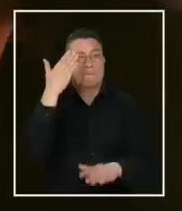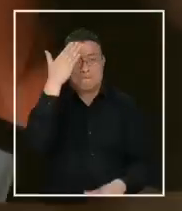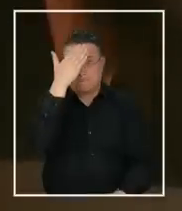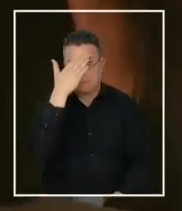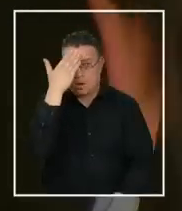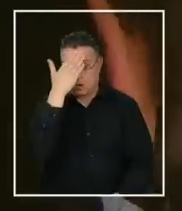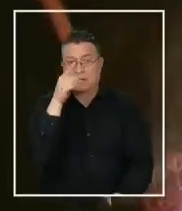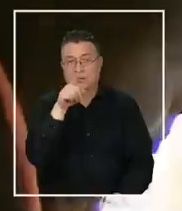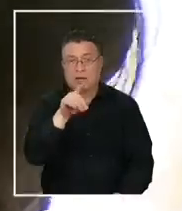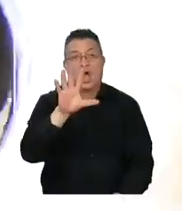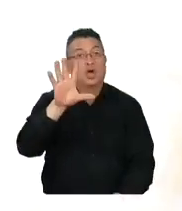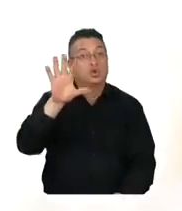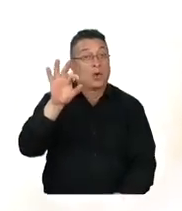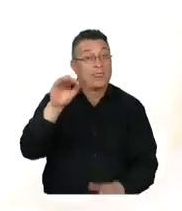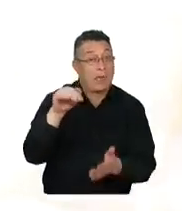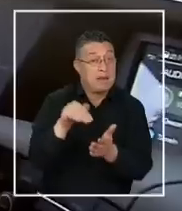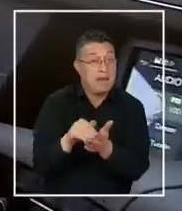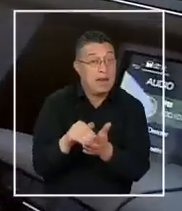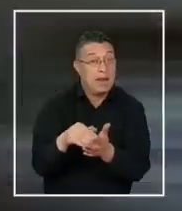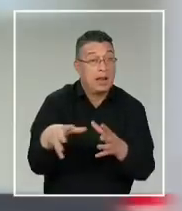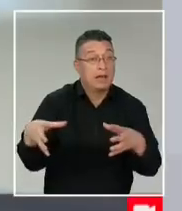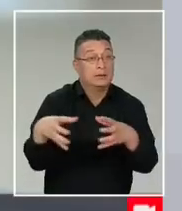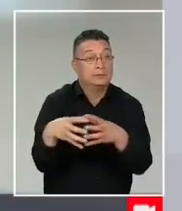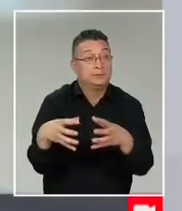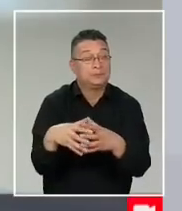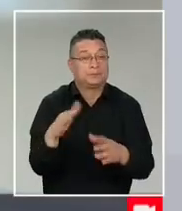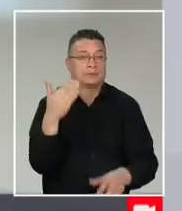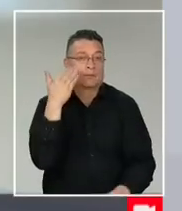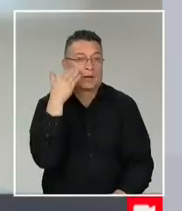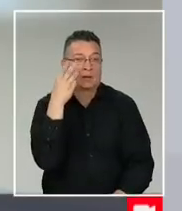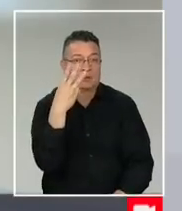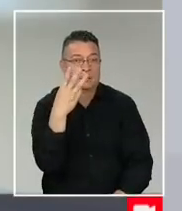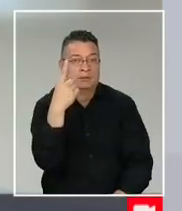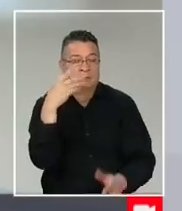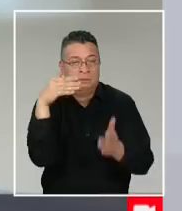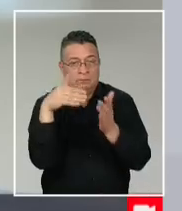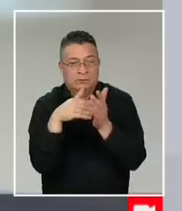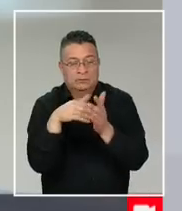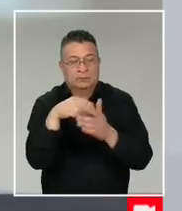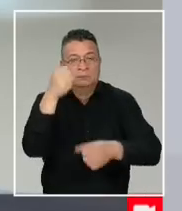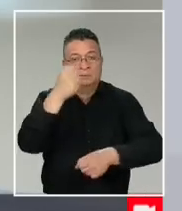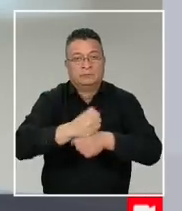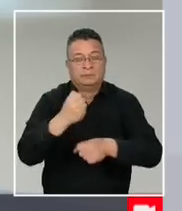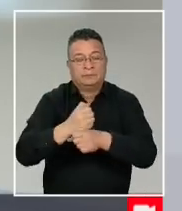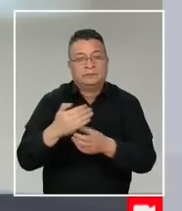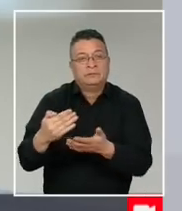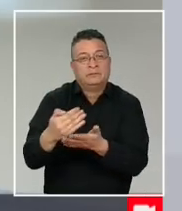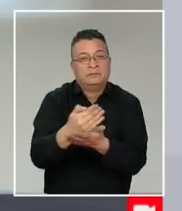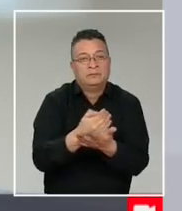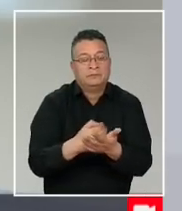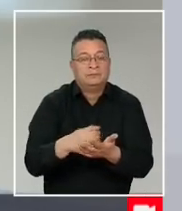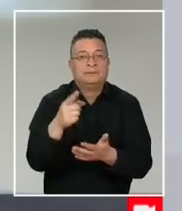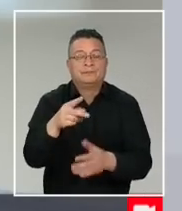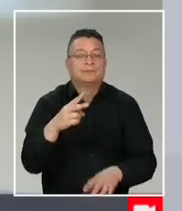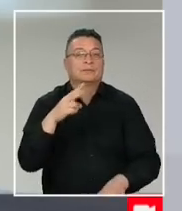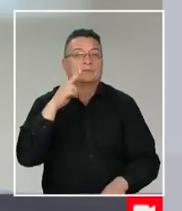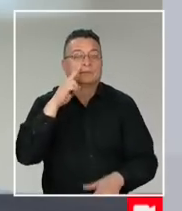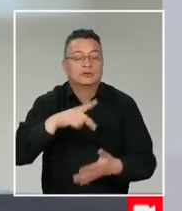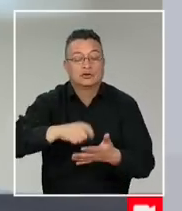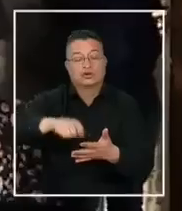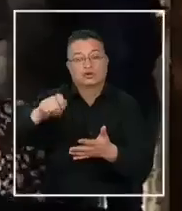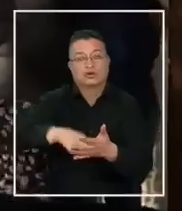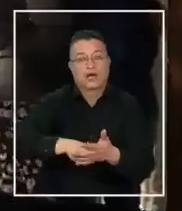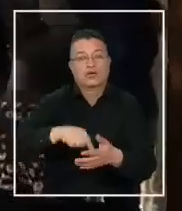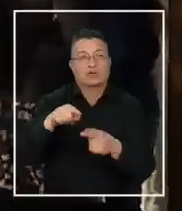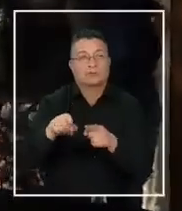es que de esos 50.000, casi 31.000 son empleos asalariados informales en el sector